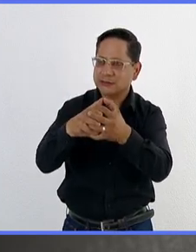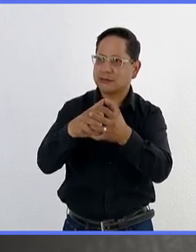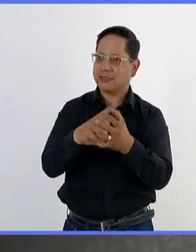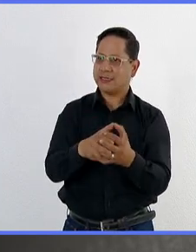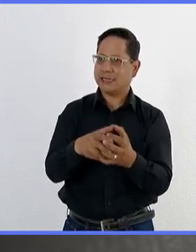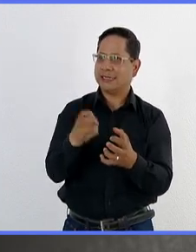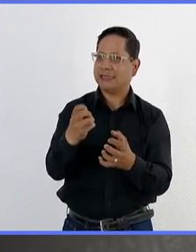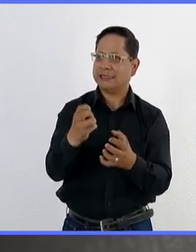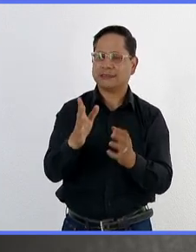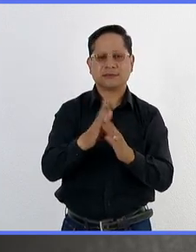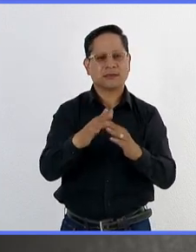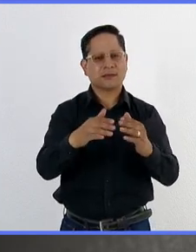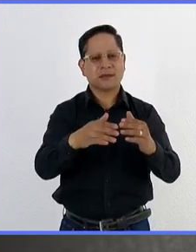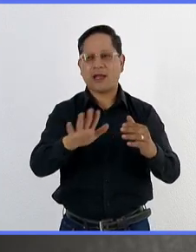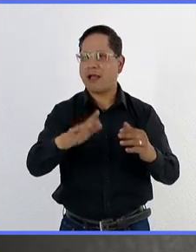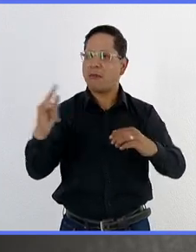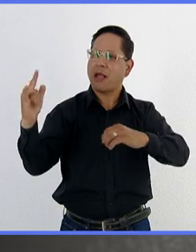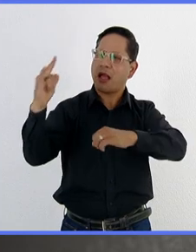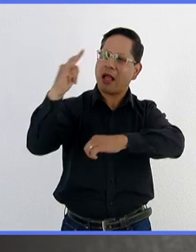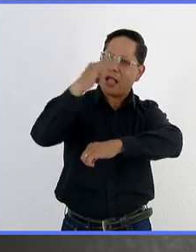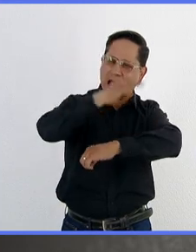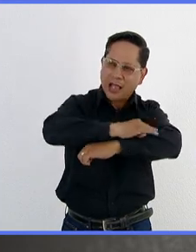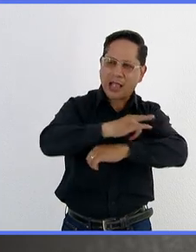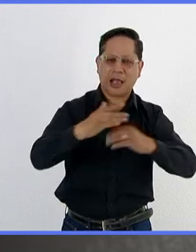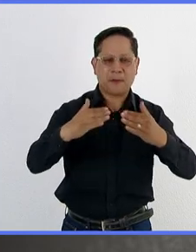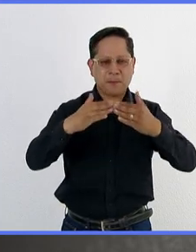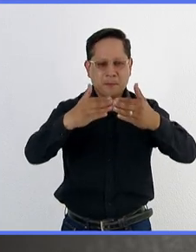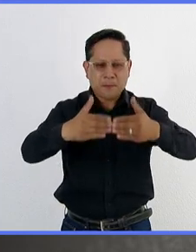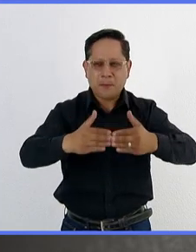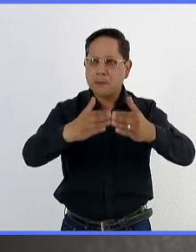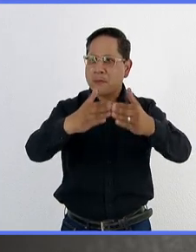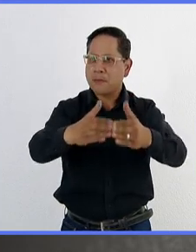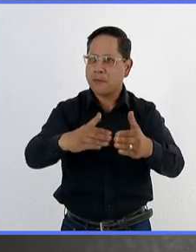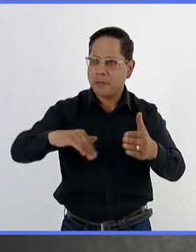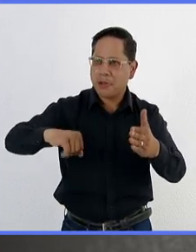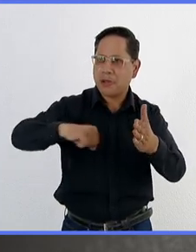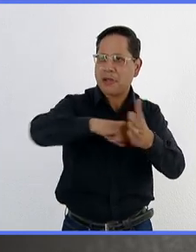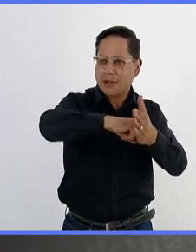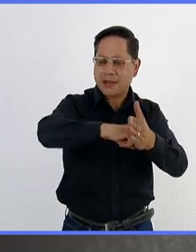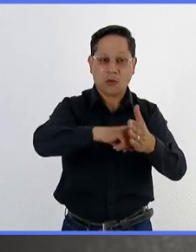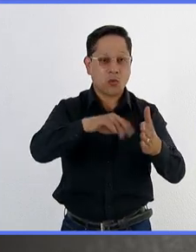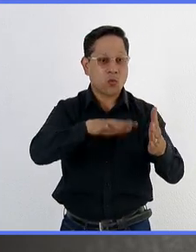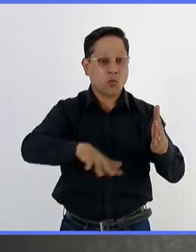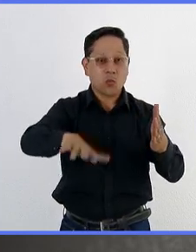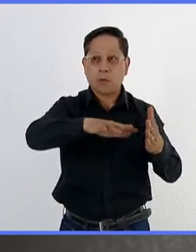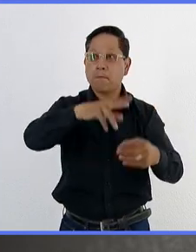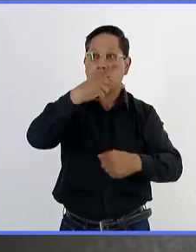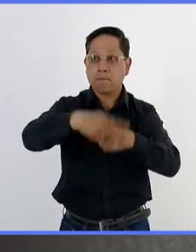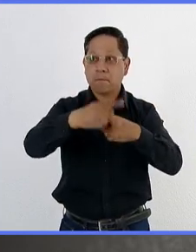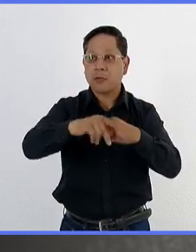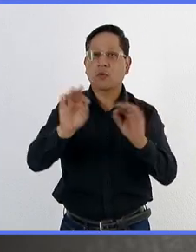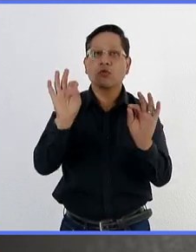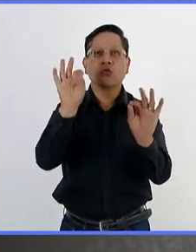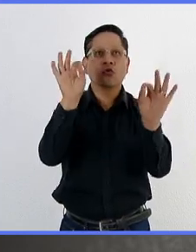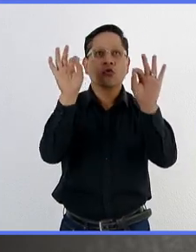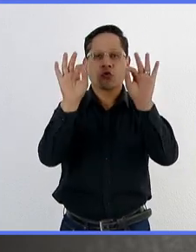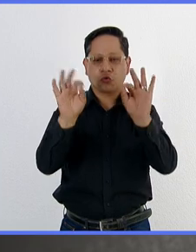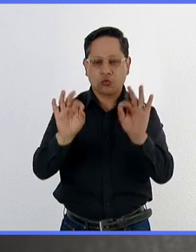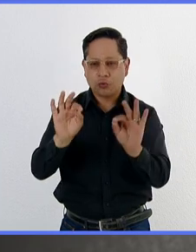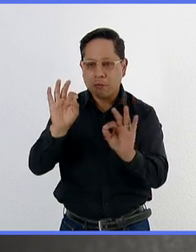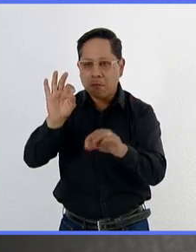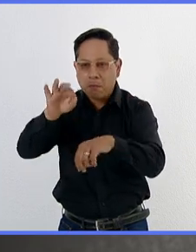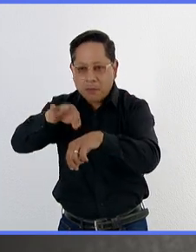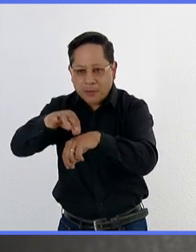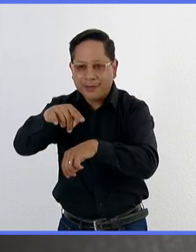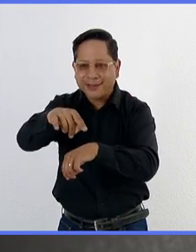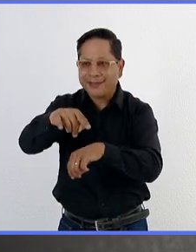ubicados en puertos, aeropuertos o sitios que se han identificado como de alto riesgo a la introducción de